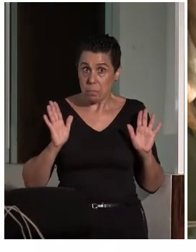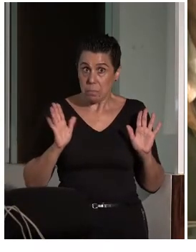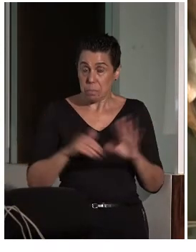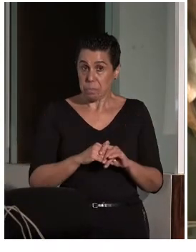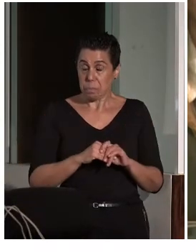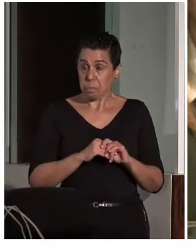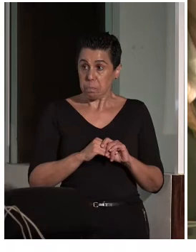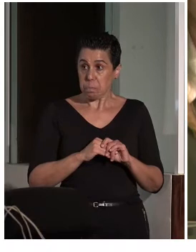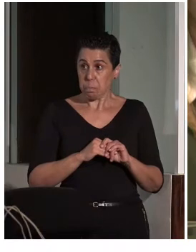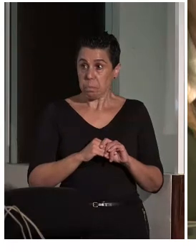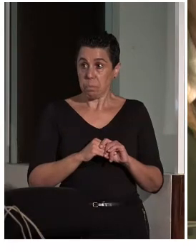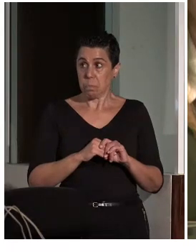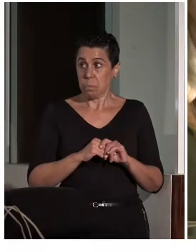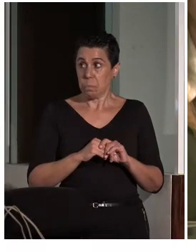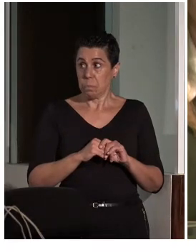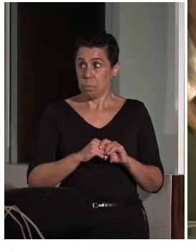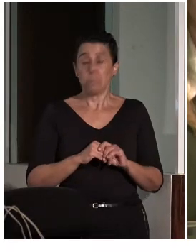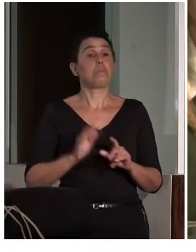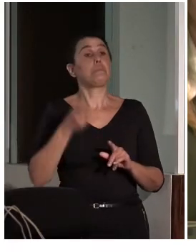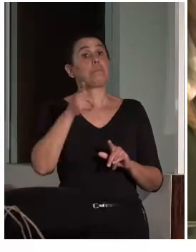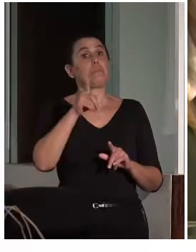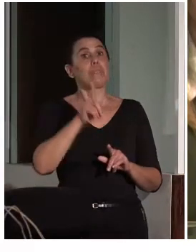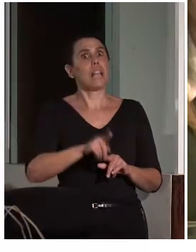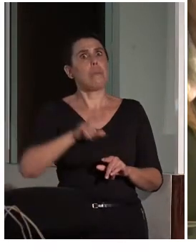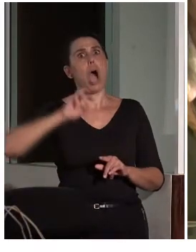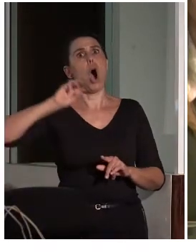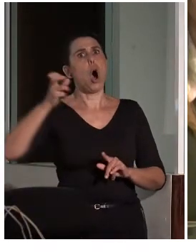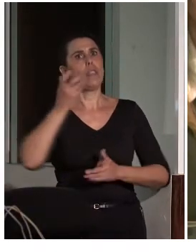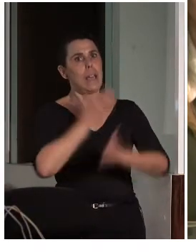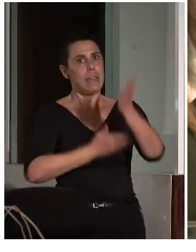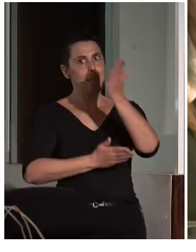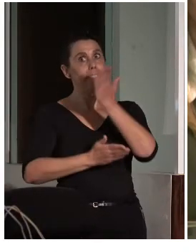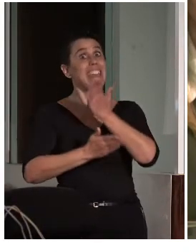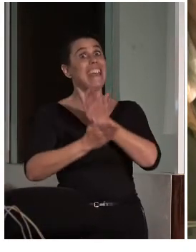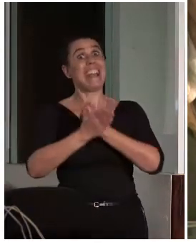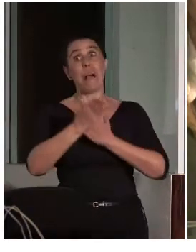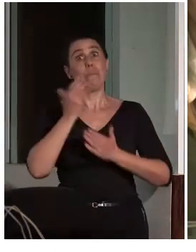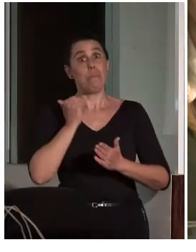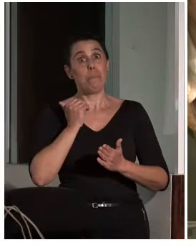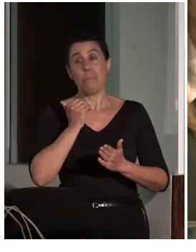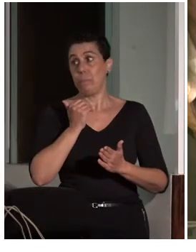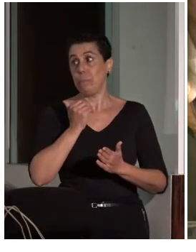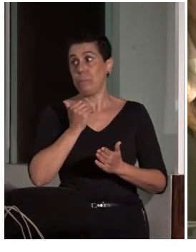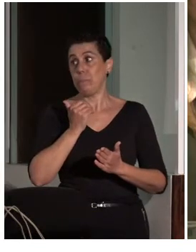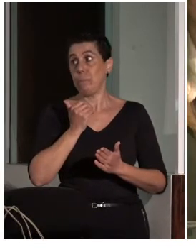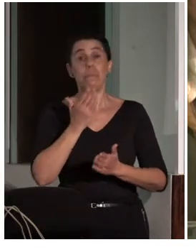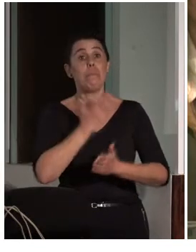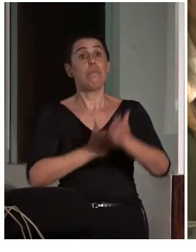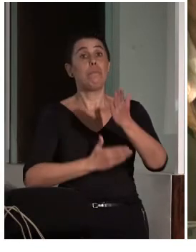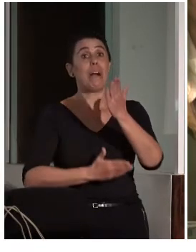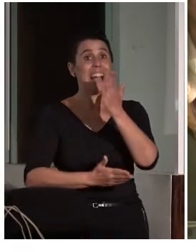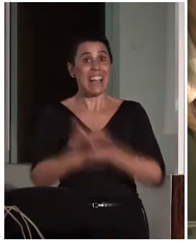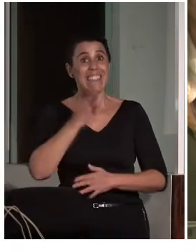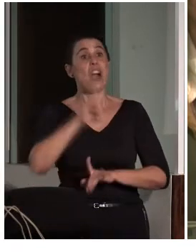Y después tengo otra discapacidad, que en este caso es padecer un trastorno